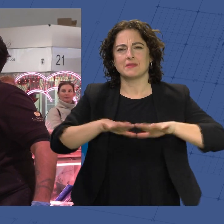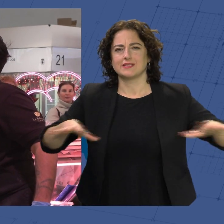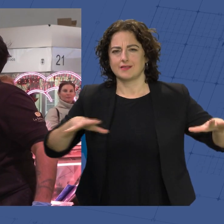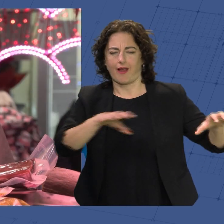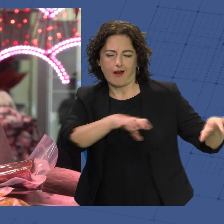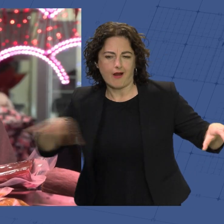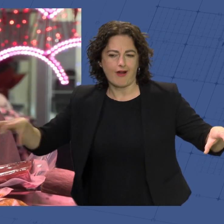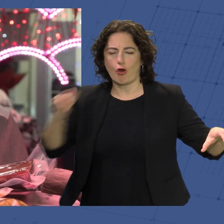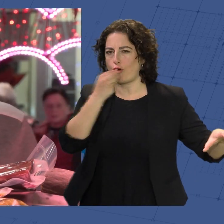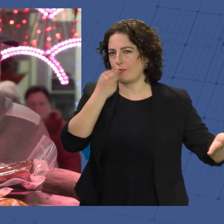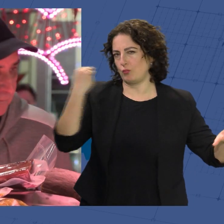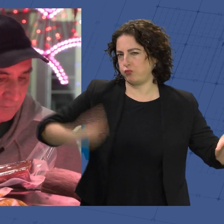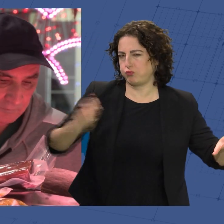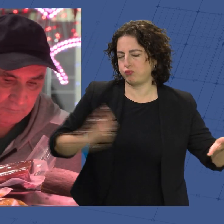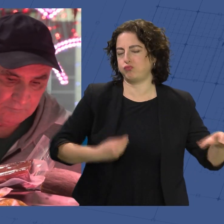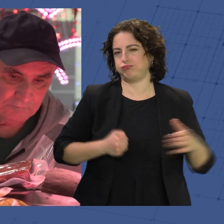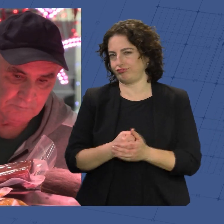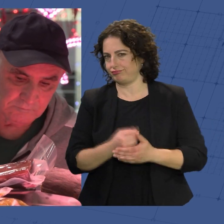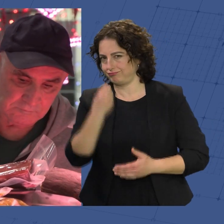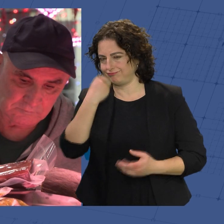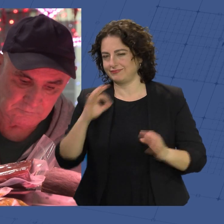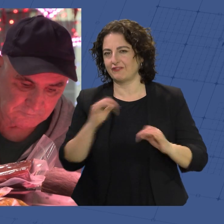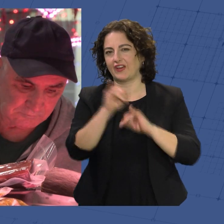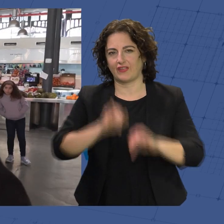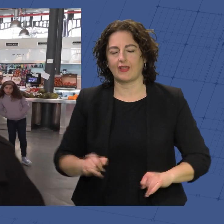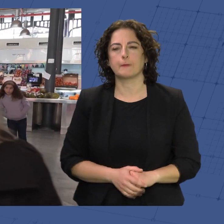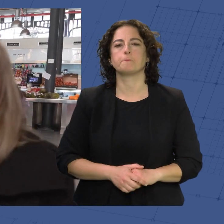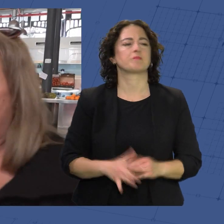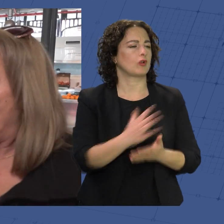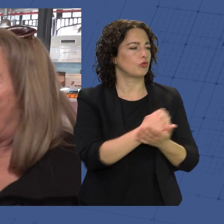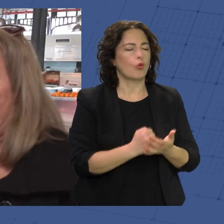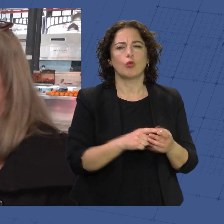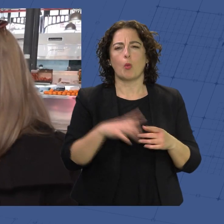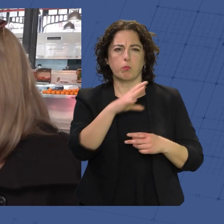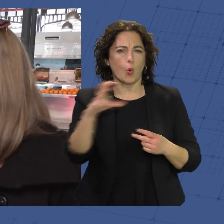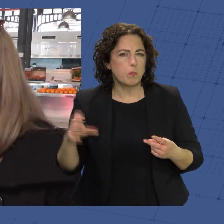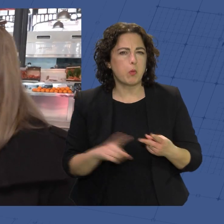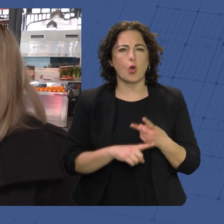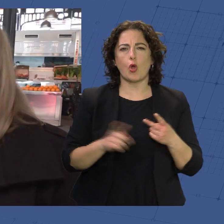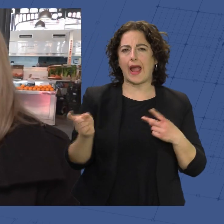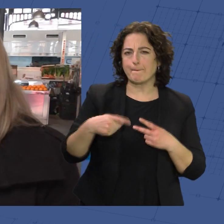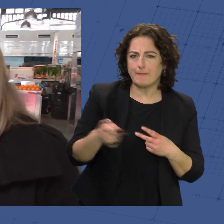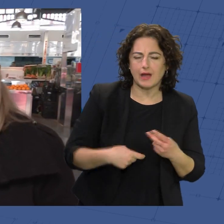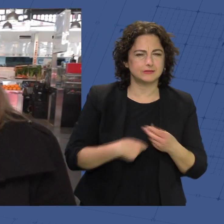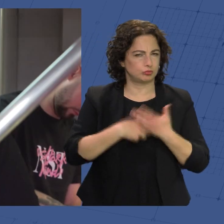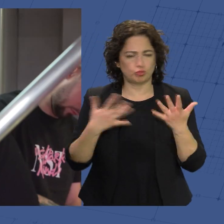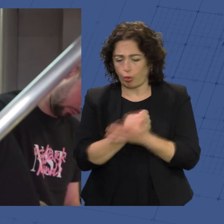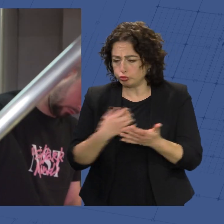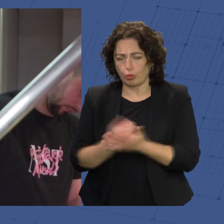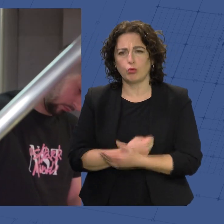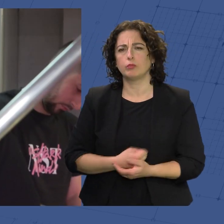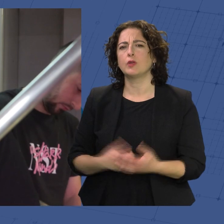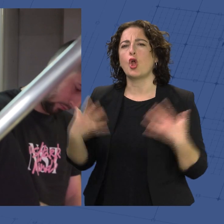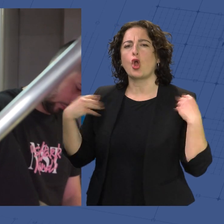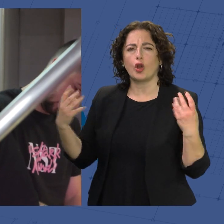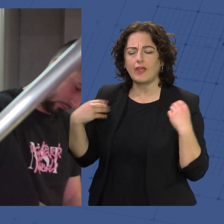de ricos bocados, alegría y felicidad. De todo, vamos de todo, de todo, desde pulpo, desde gamba, de todo, todo. Bordero, los